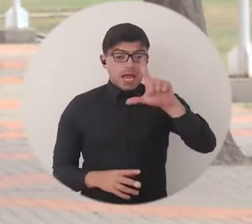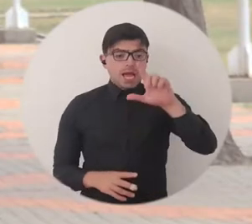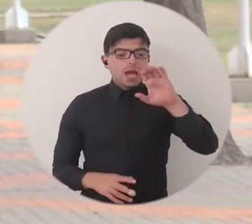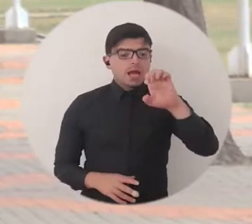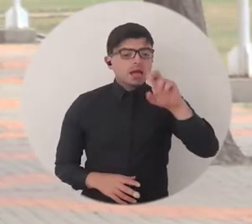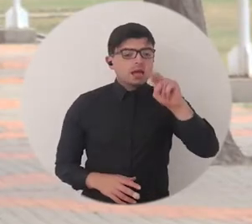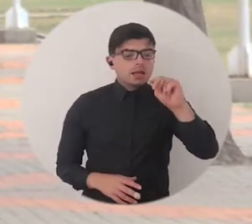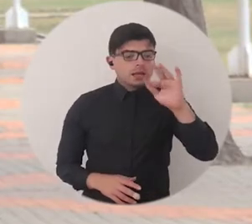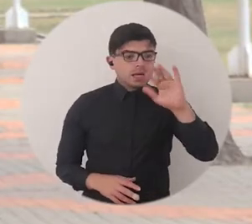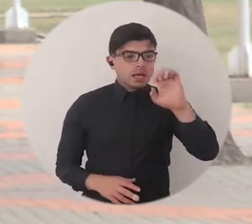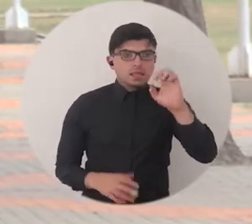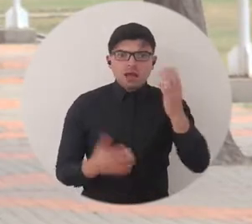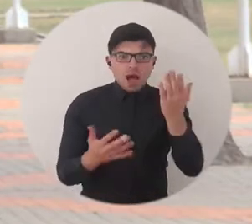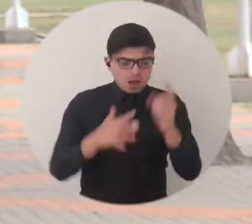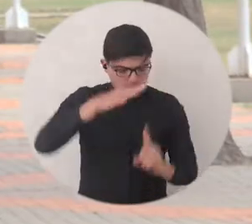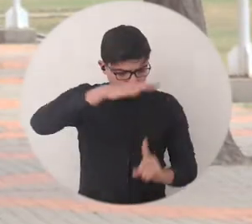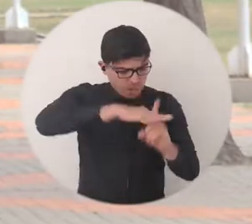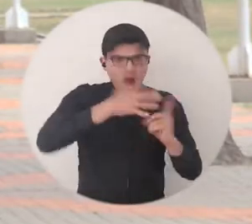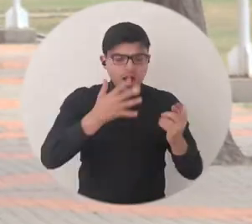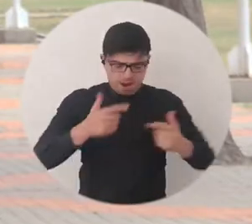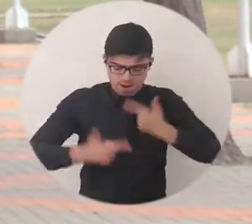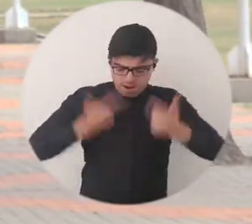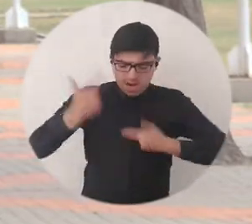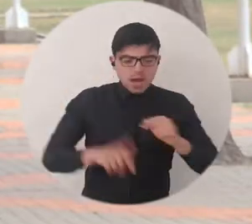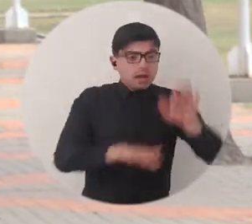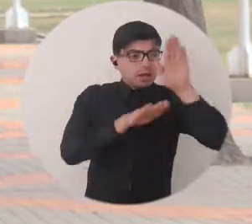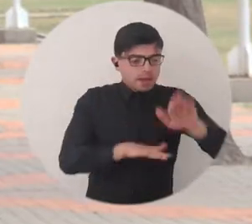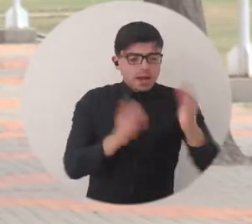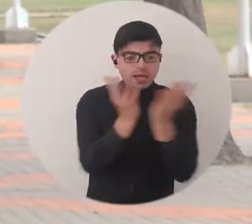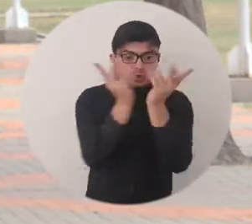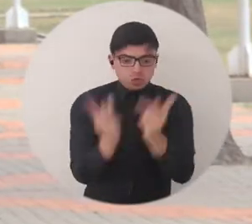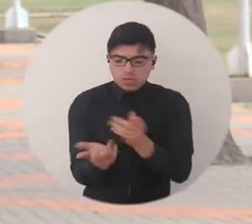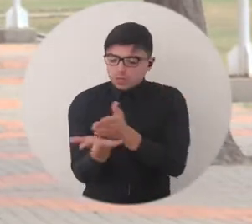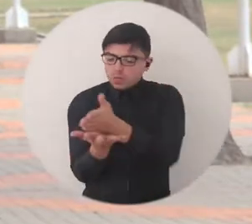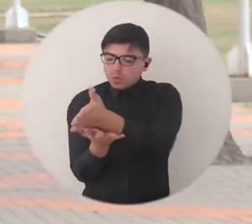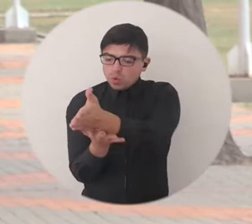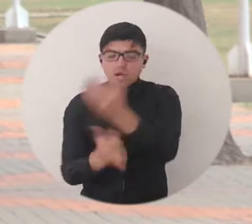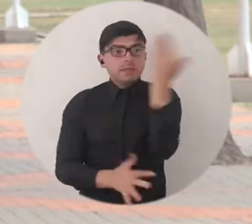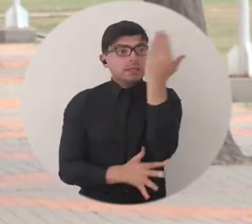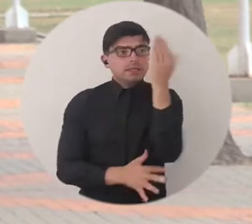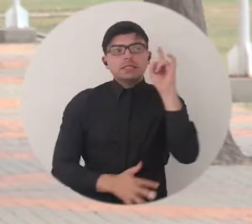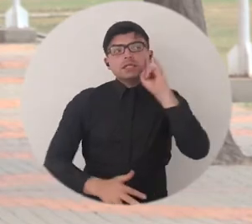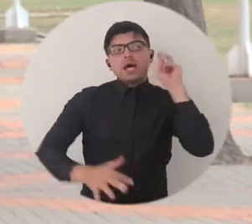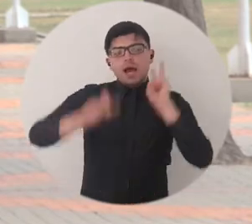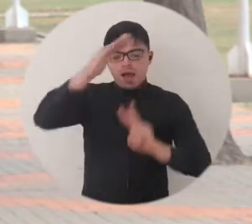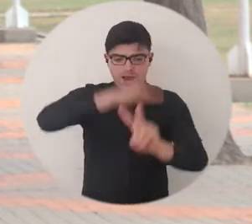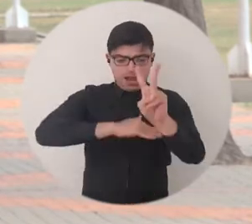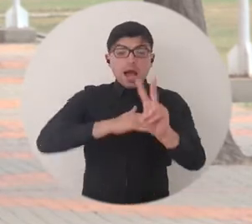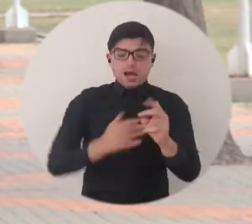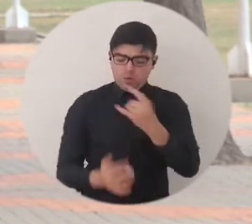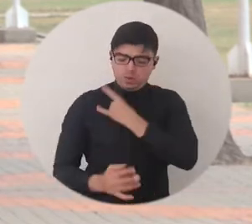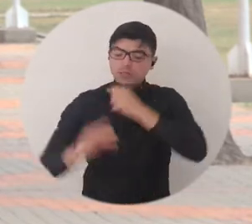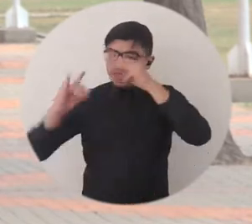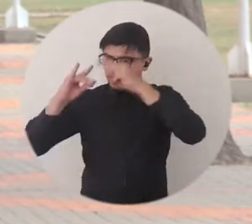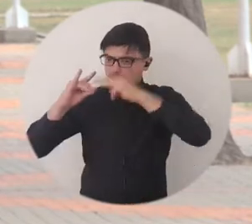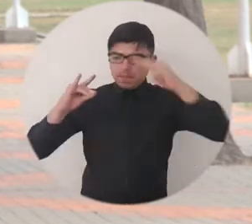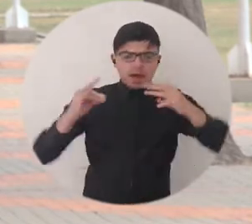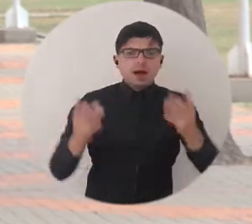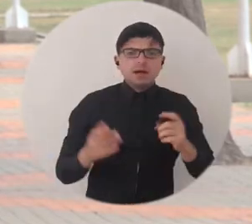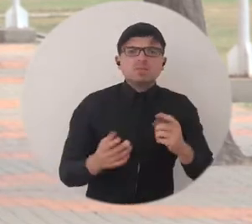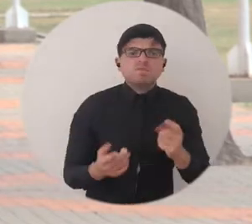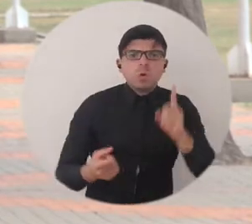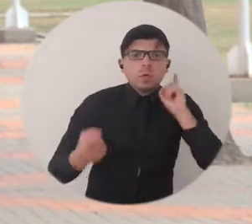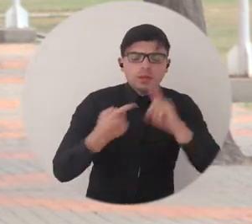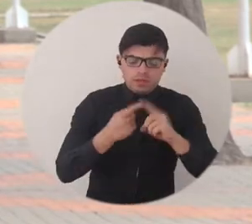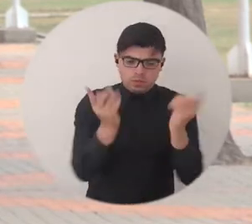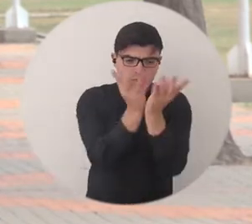Lente nace como una iniciativa de la representación estudiantil del programa de cine y audiovisuales de la Universidad del Magdalena, en la